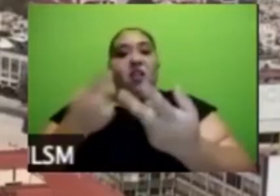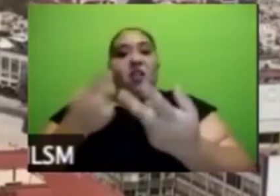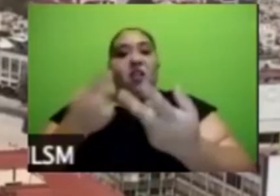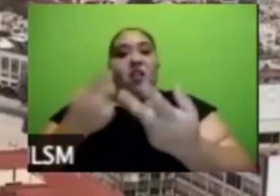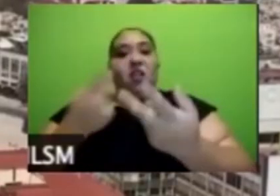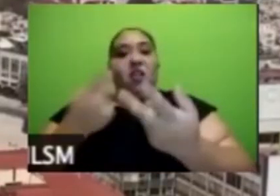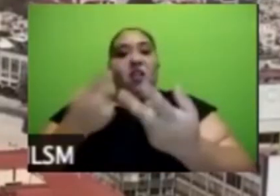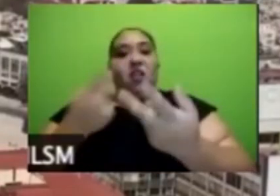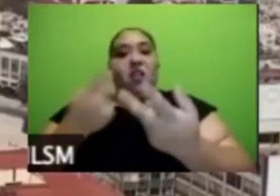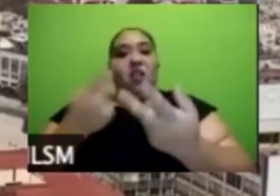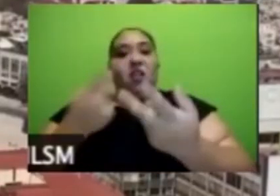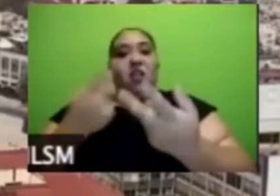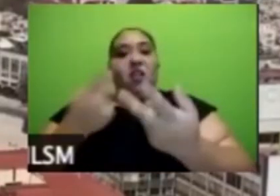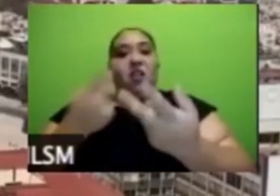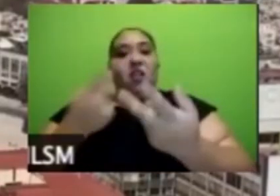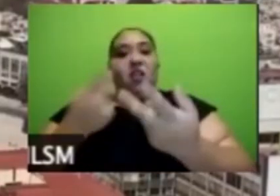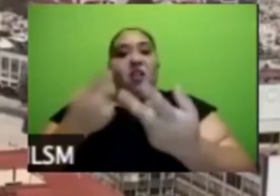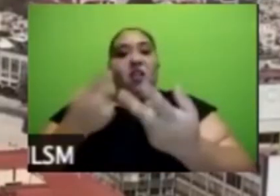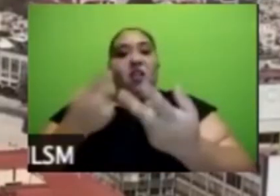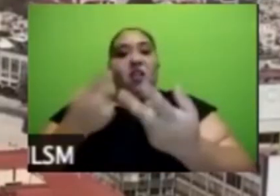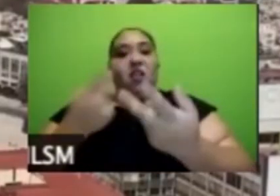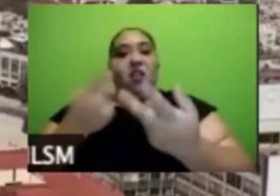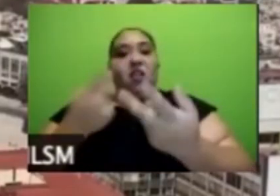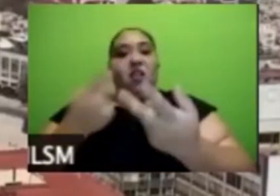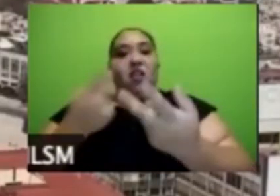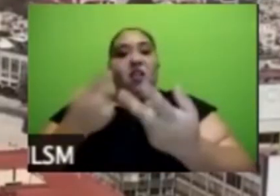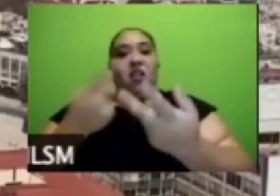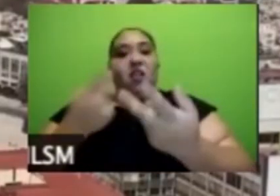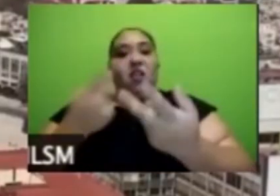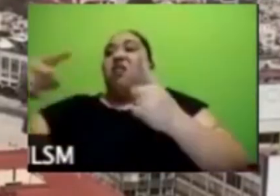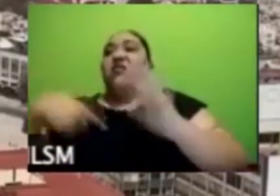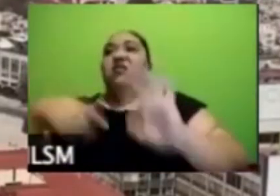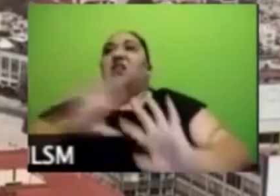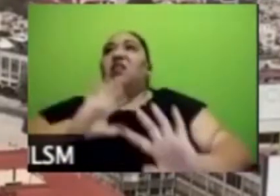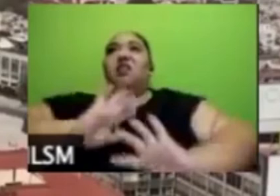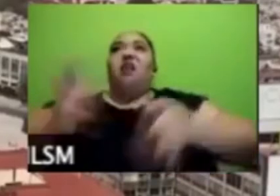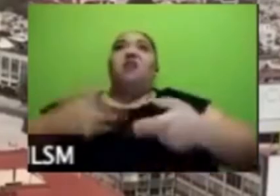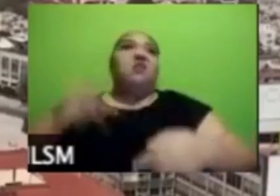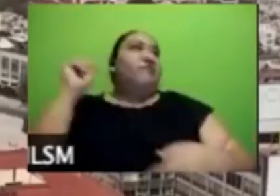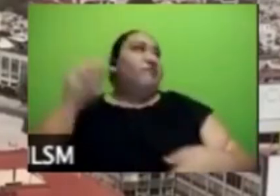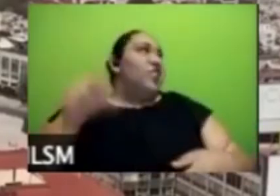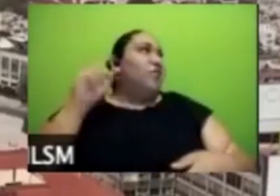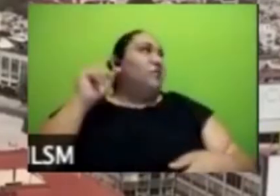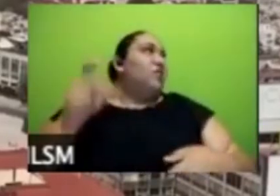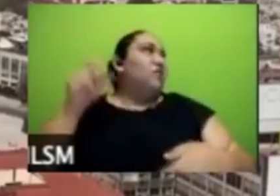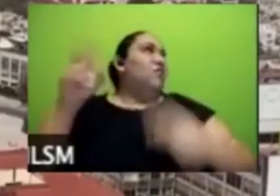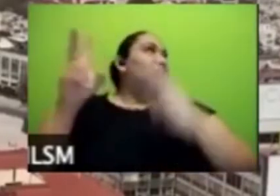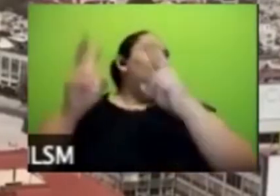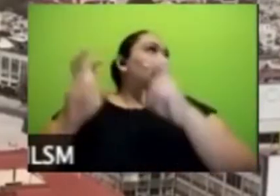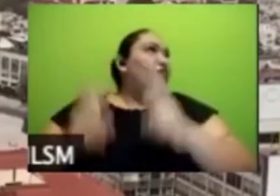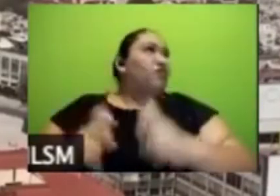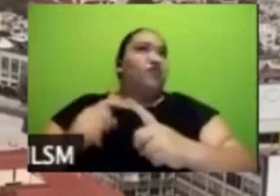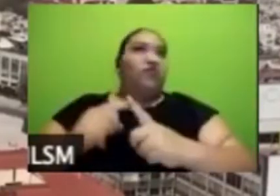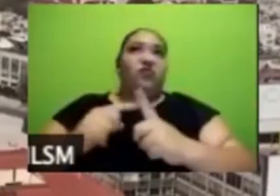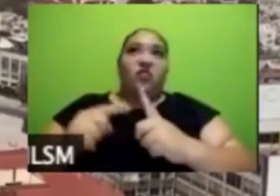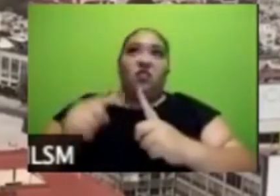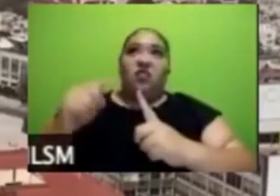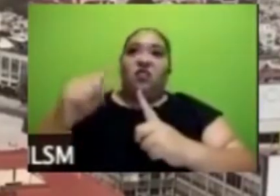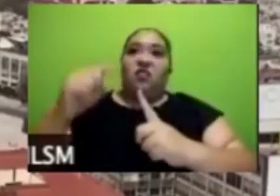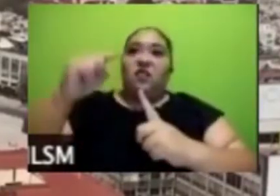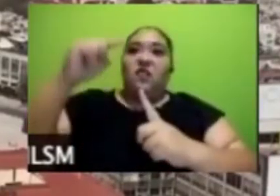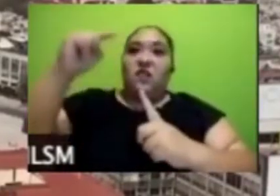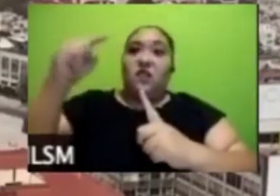infectados etcétera ya como que se estabilizó arriba por cierto no se estabilizó abajo sino se estabilizaron en cifras altas